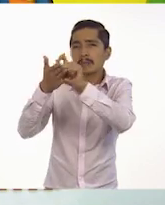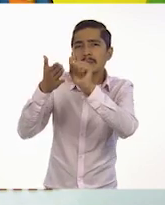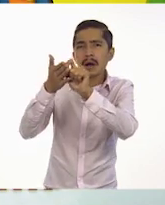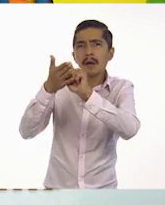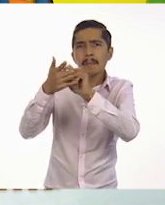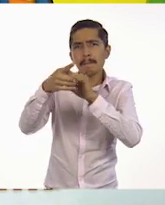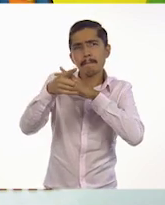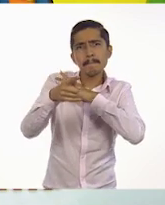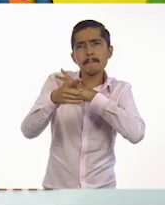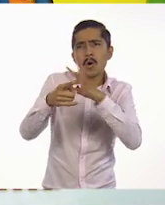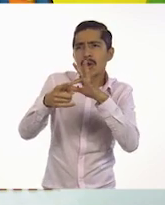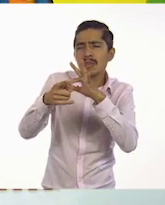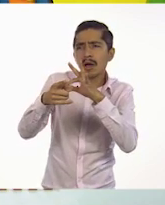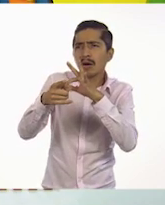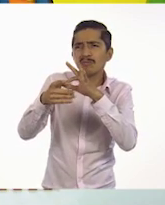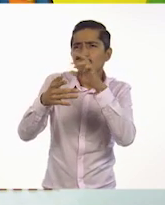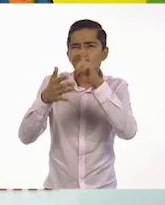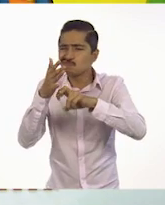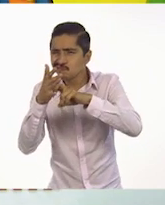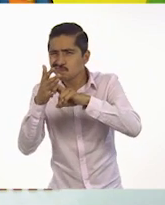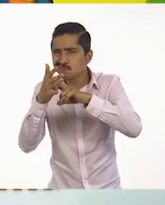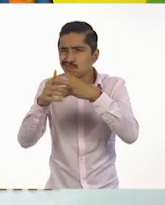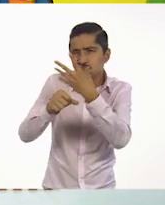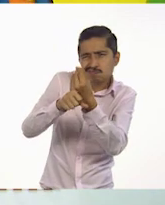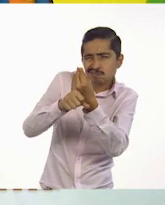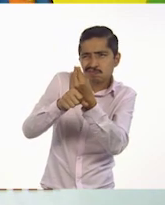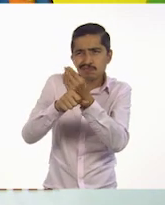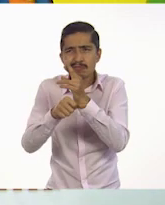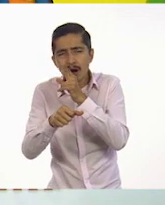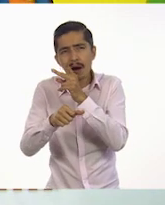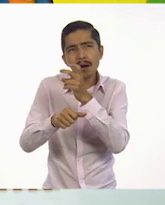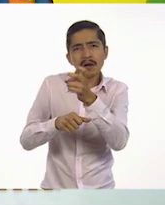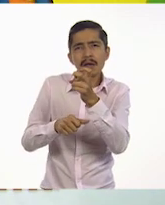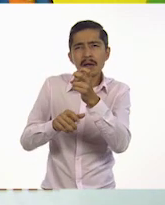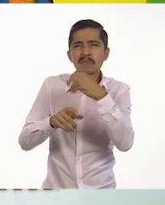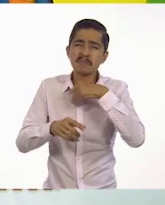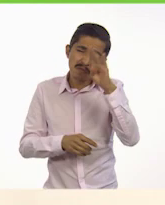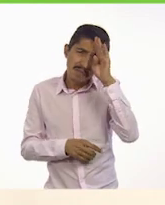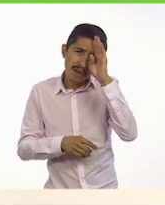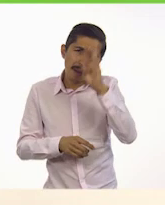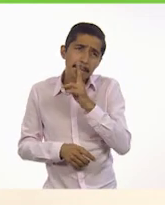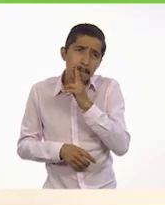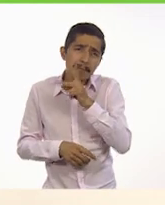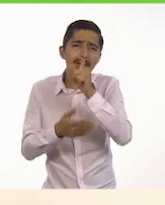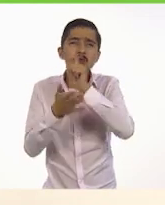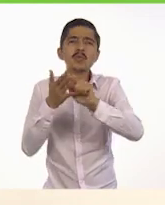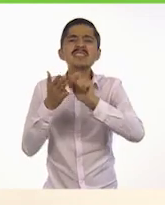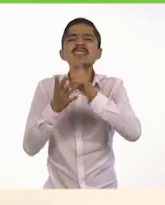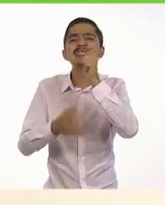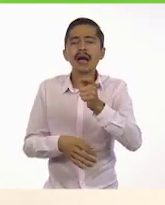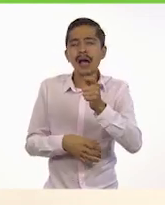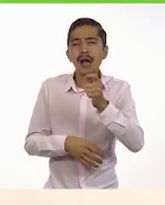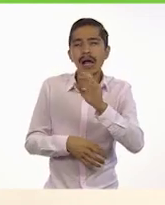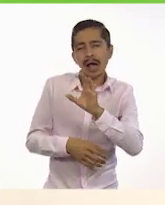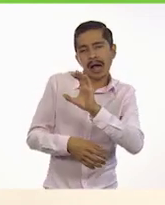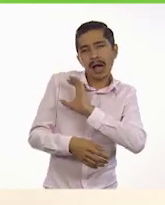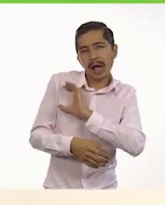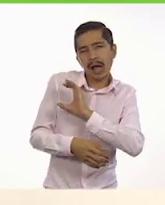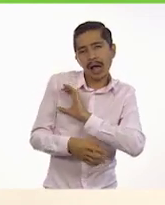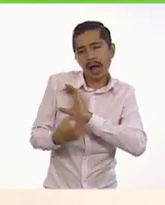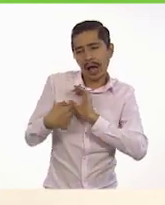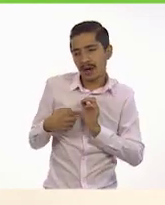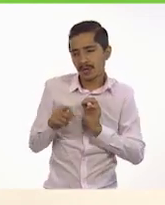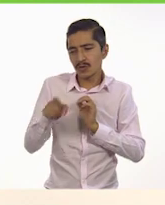justo elegir otras opciones. Y yo creo que es mejor si escribimos con cariño el león